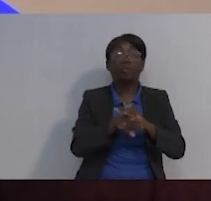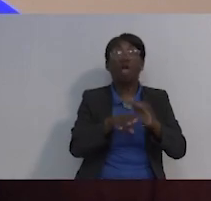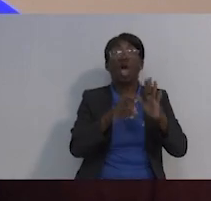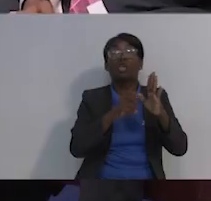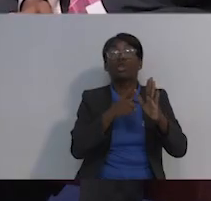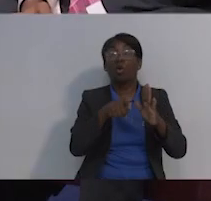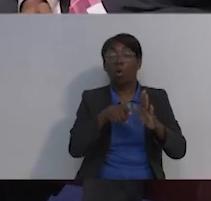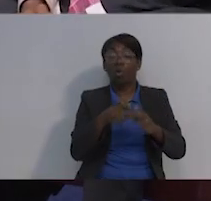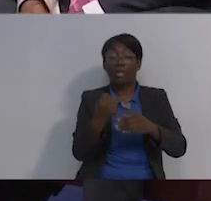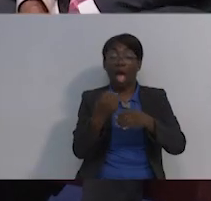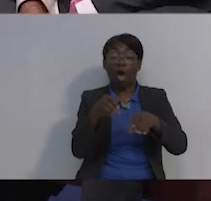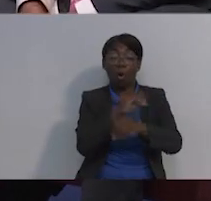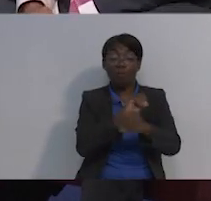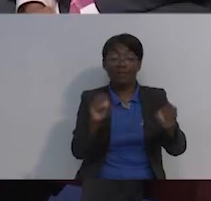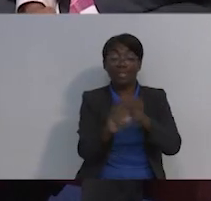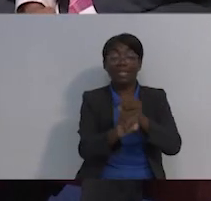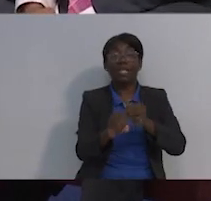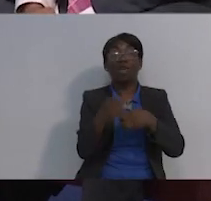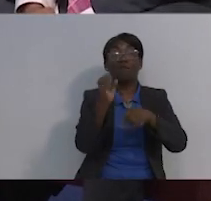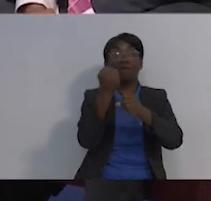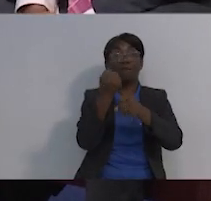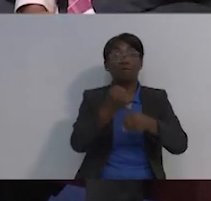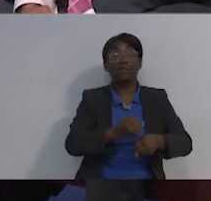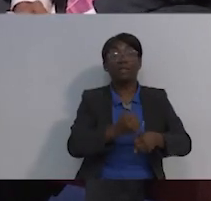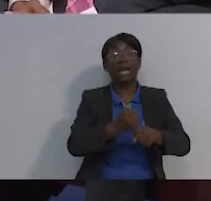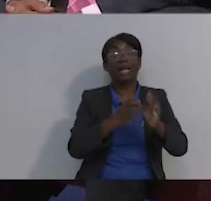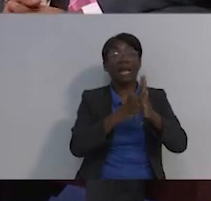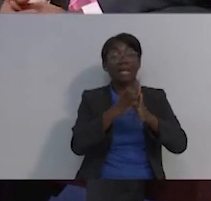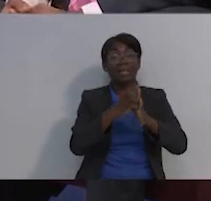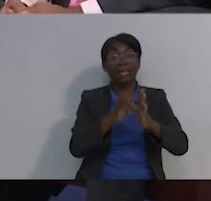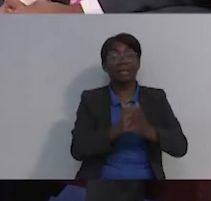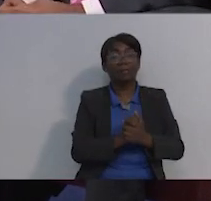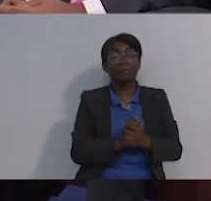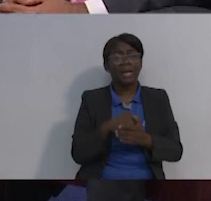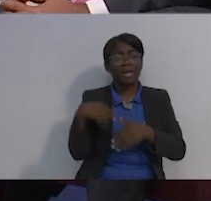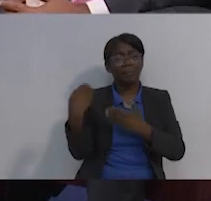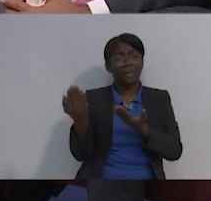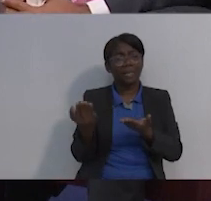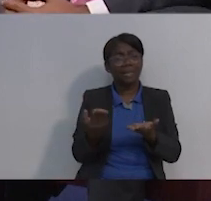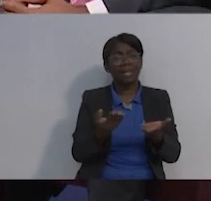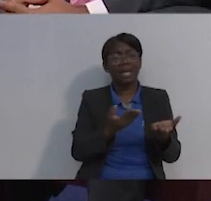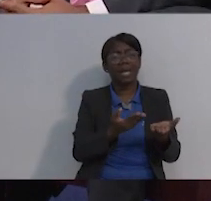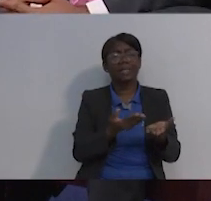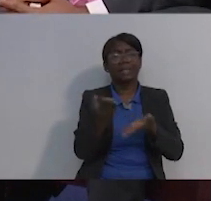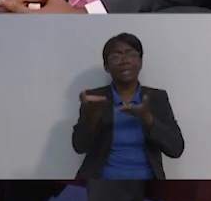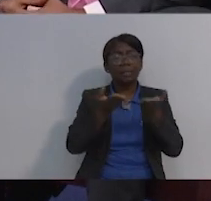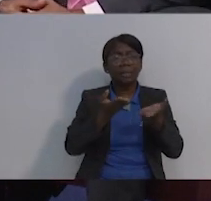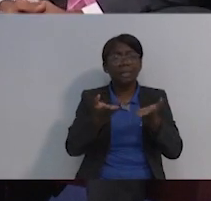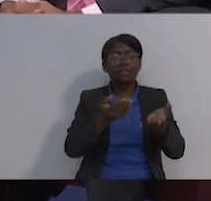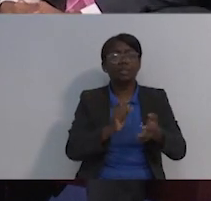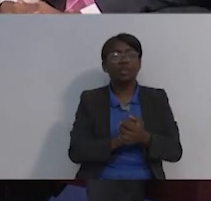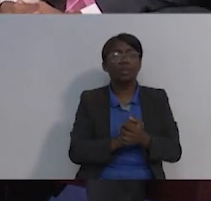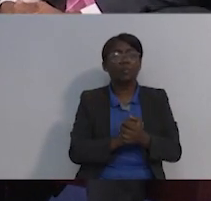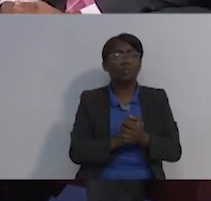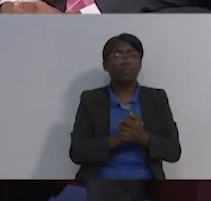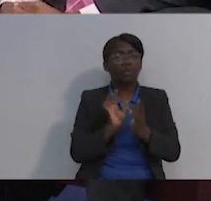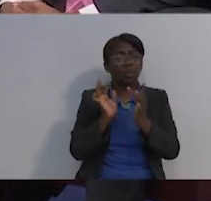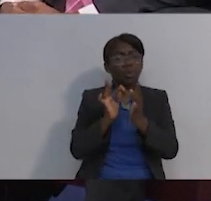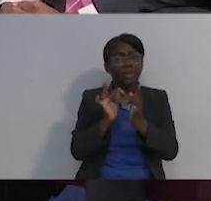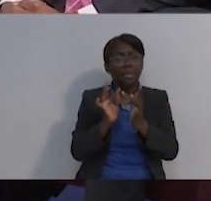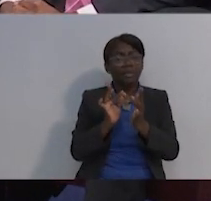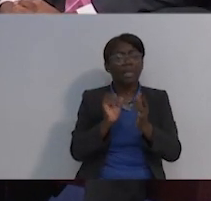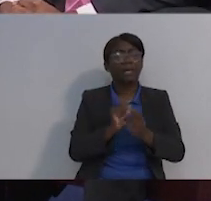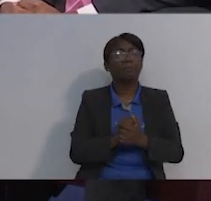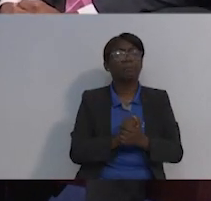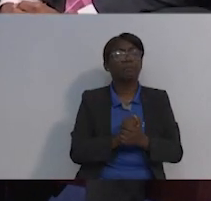crónica. Creo que ahí funciona dentro del oncológico fundacáncer o tienen una relación